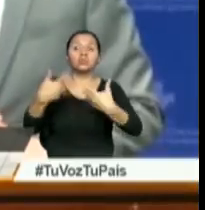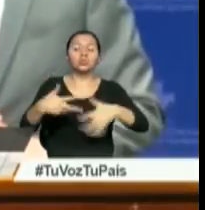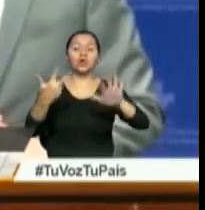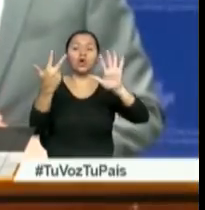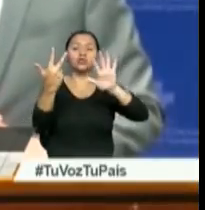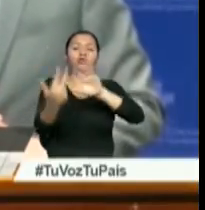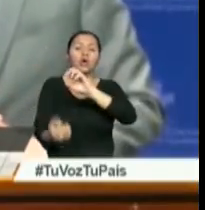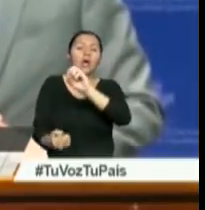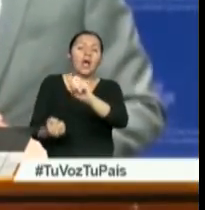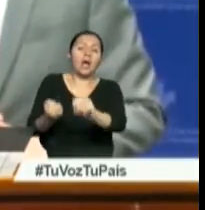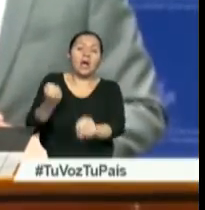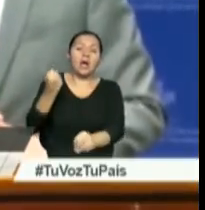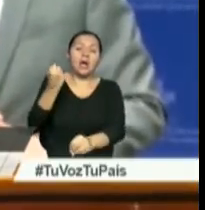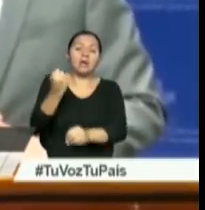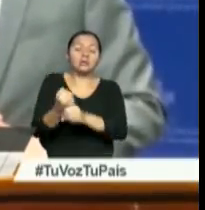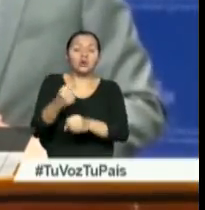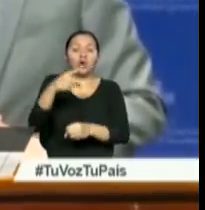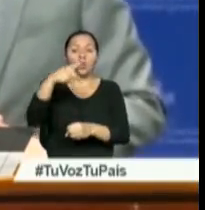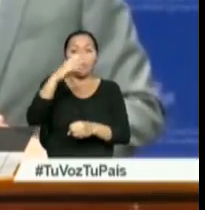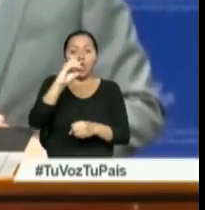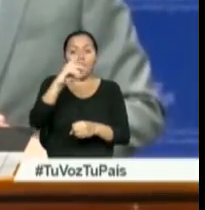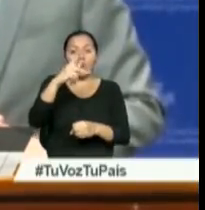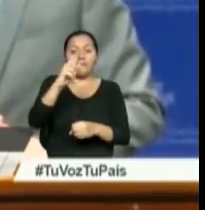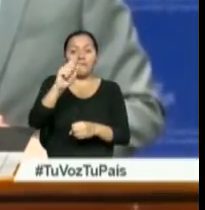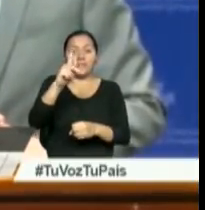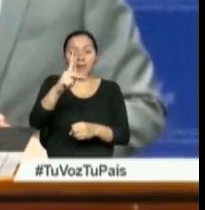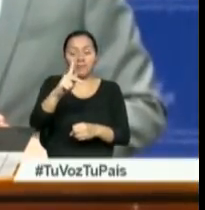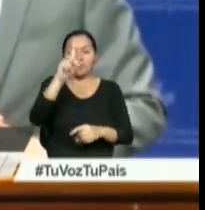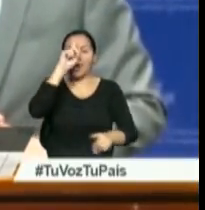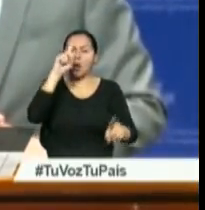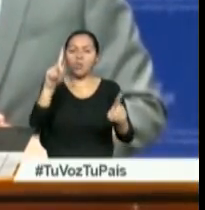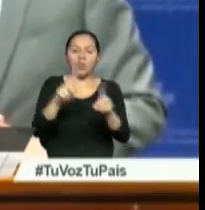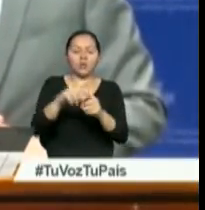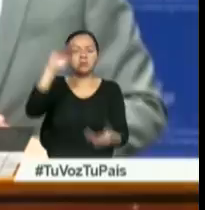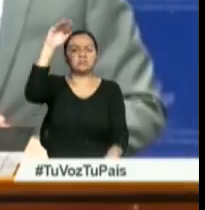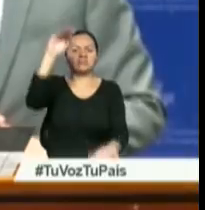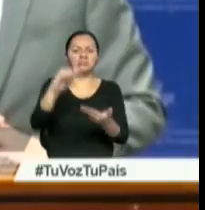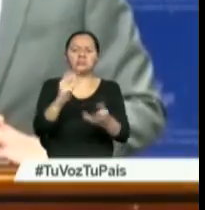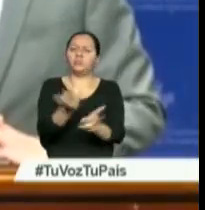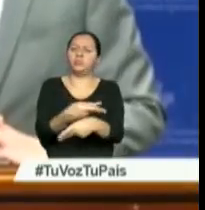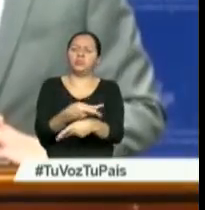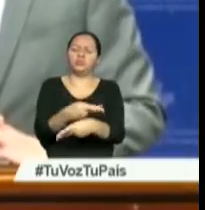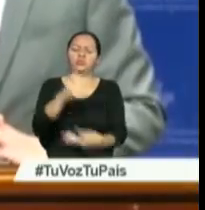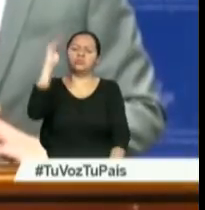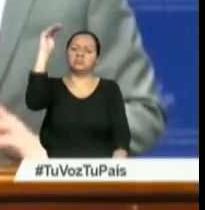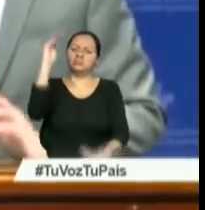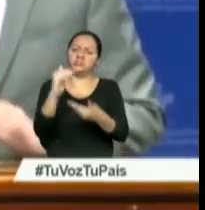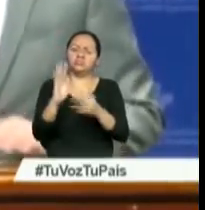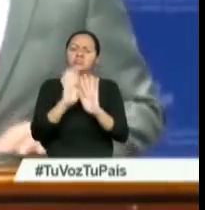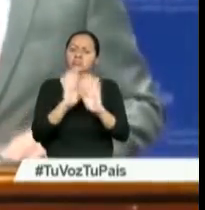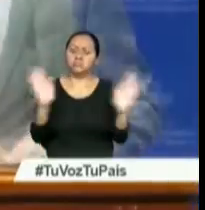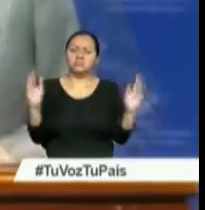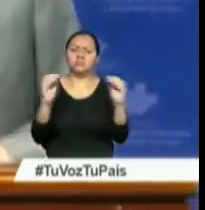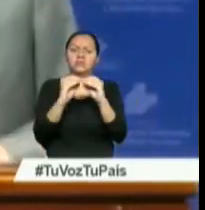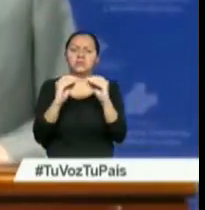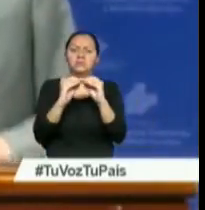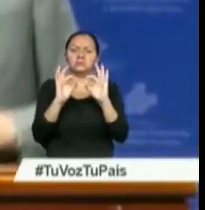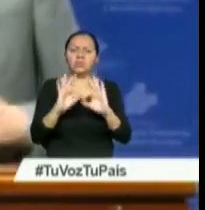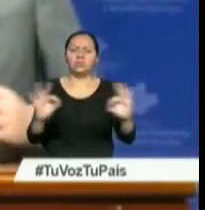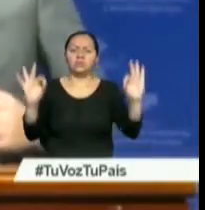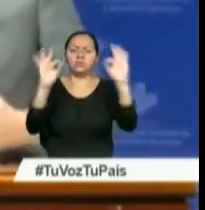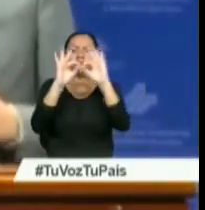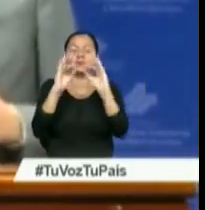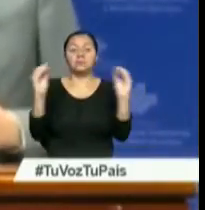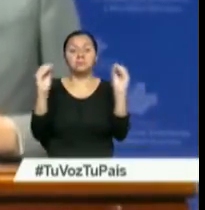que la OPEP se pone de acuerdo sobre un recorte de producción y un recorte en este caso importante. Noticias